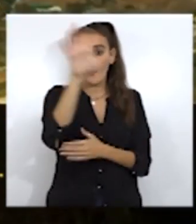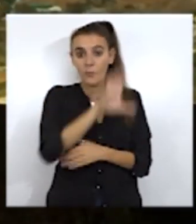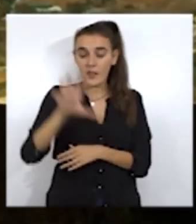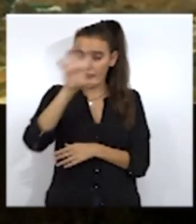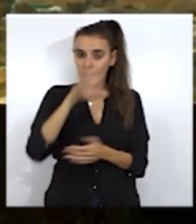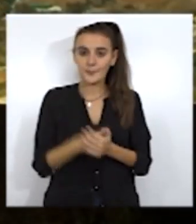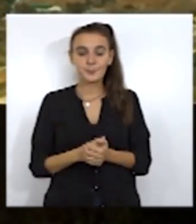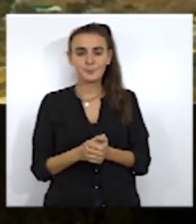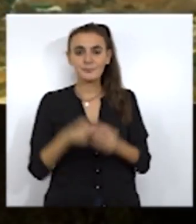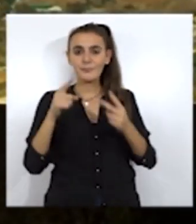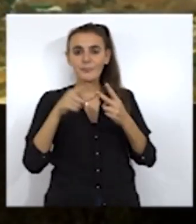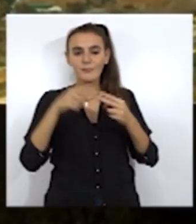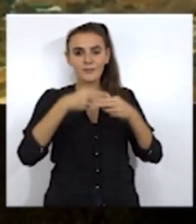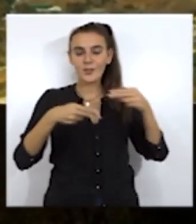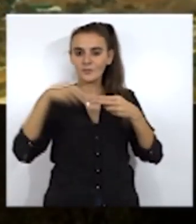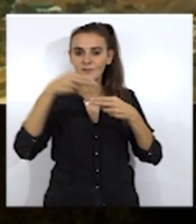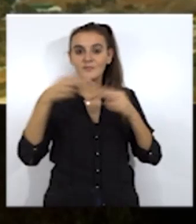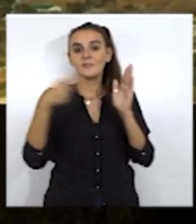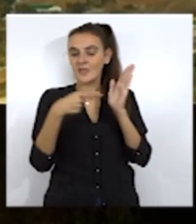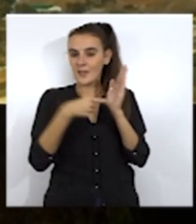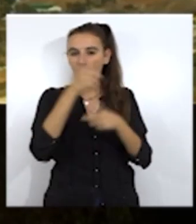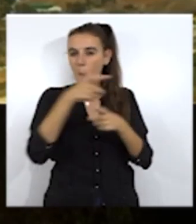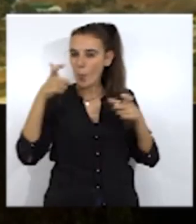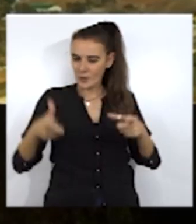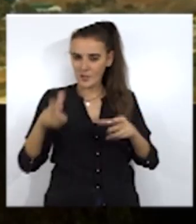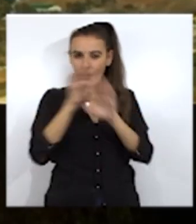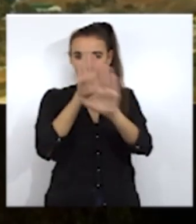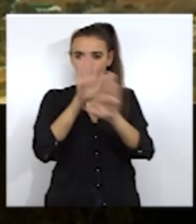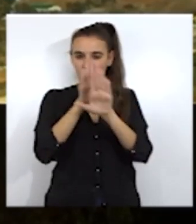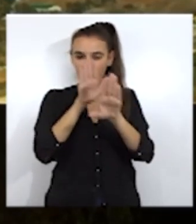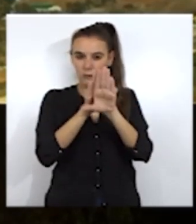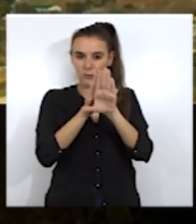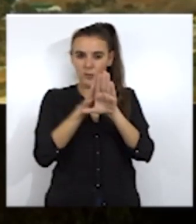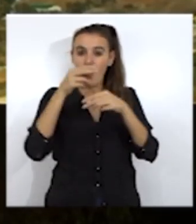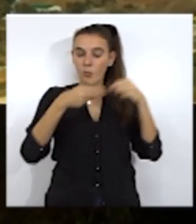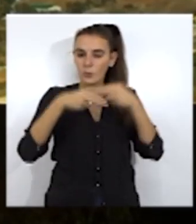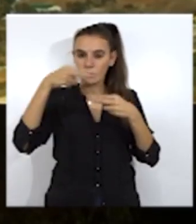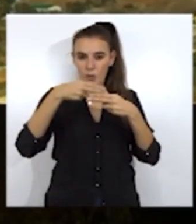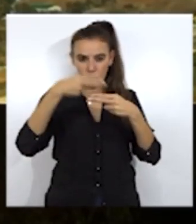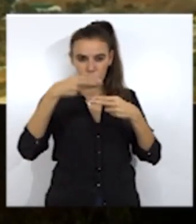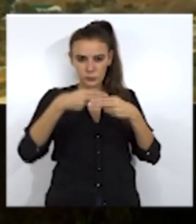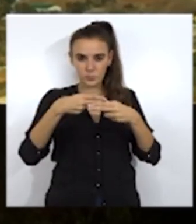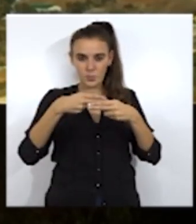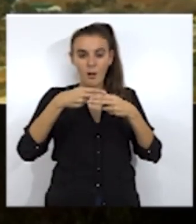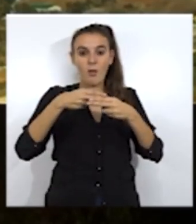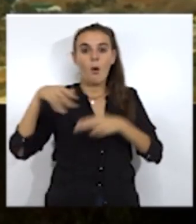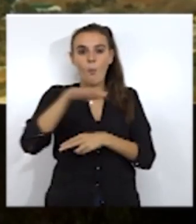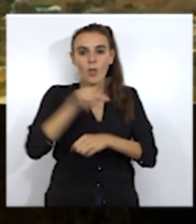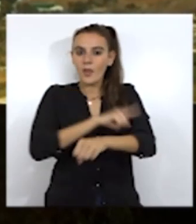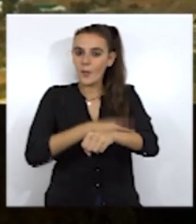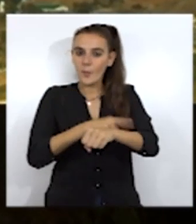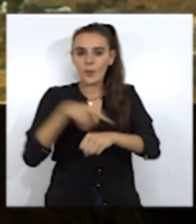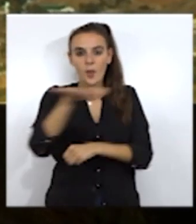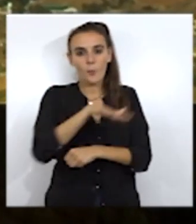Provincial. Por otra parte, desde Fomento se ha adelantado a los interlocutores vecinales que las obras de construcción de una cubierta para pista deportiva,